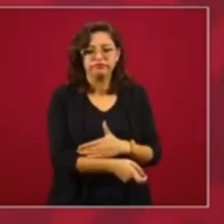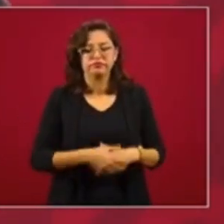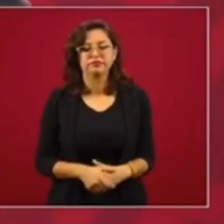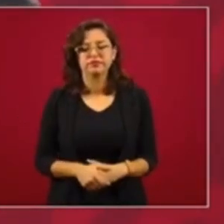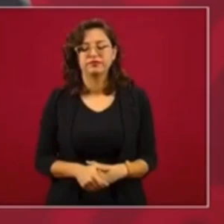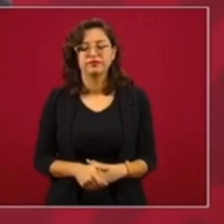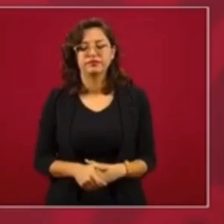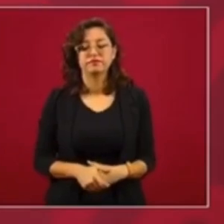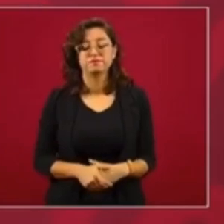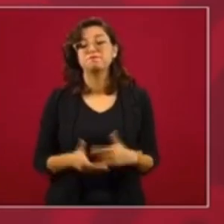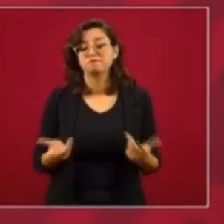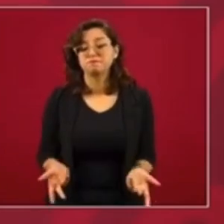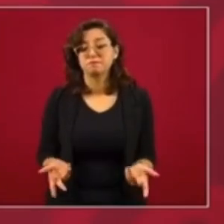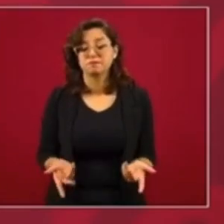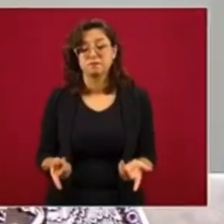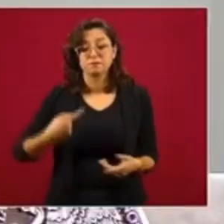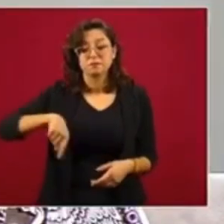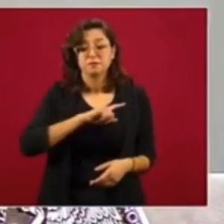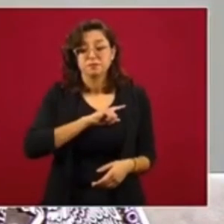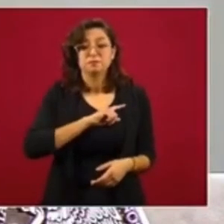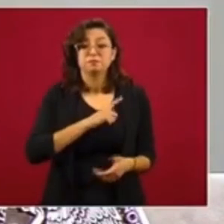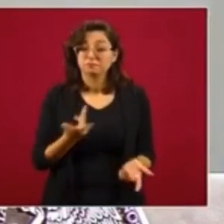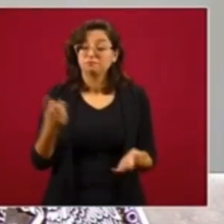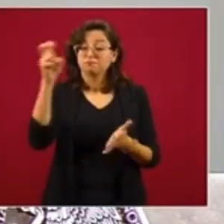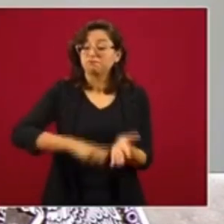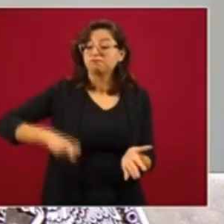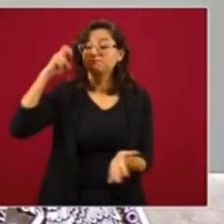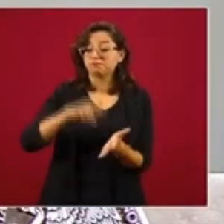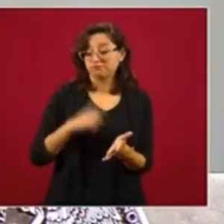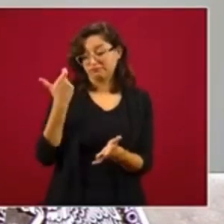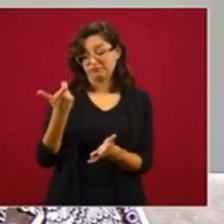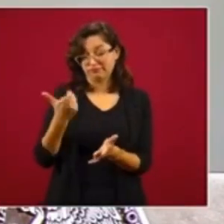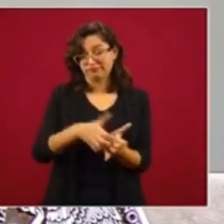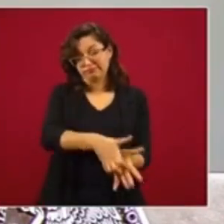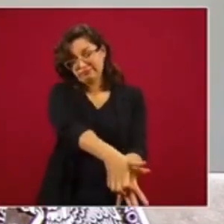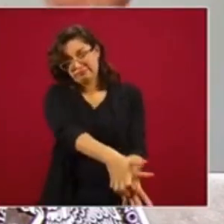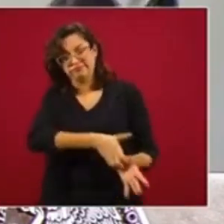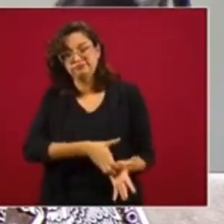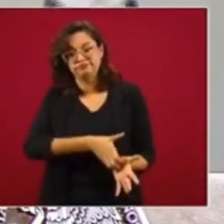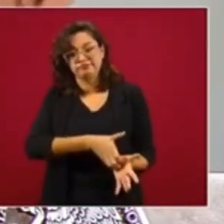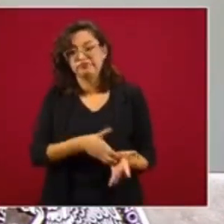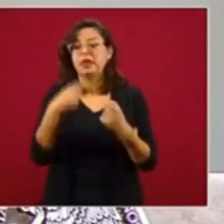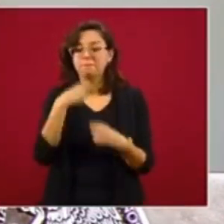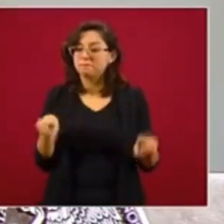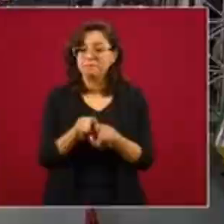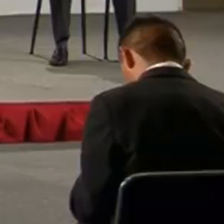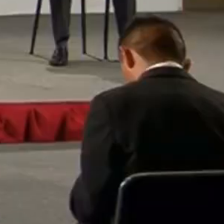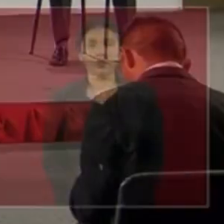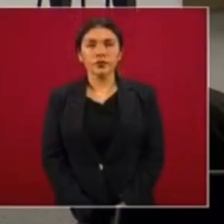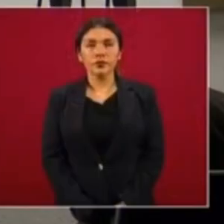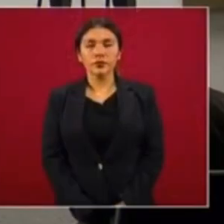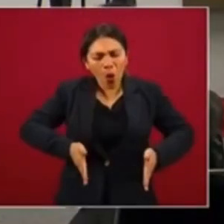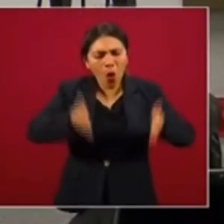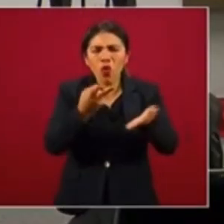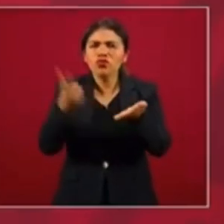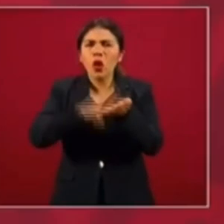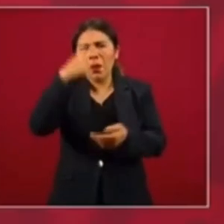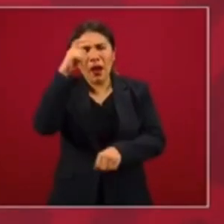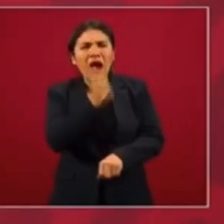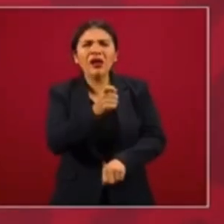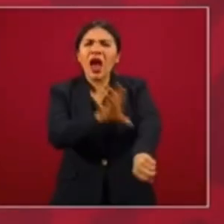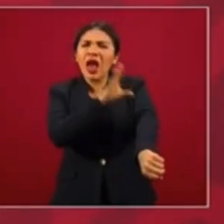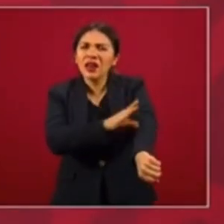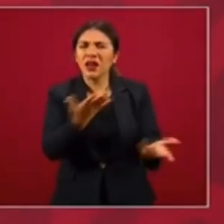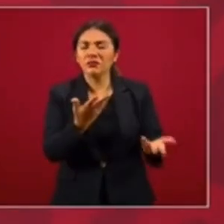ejercicio para ahorrar. Lo mismo en el sector energético. ¿Y qué pasó con la